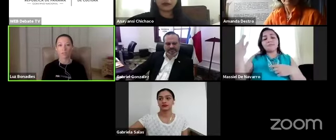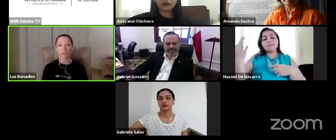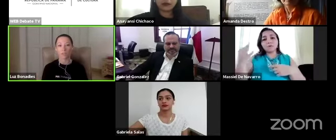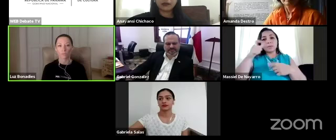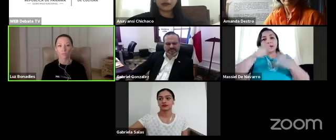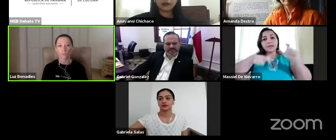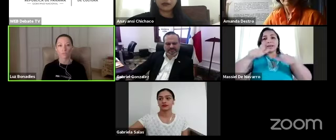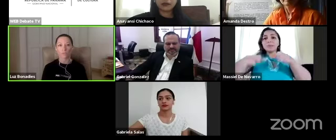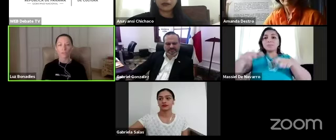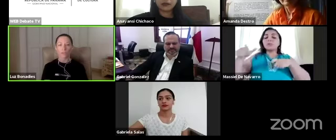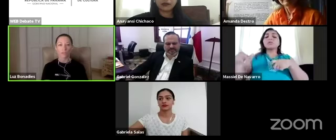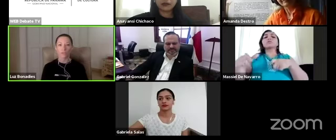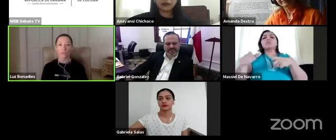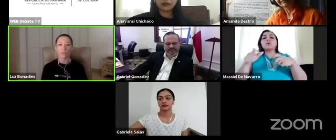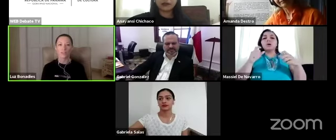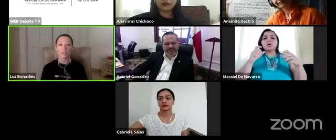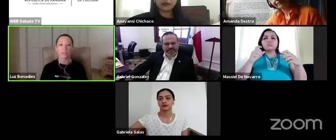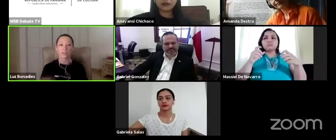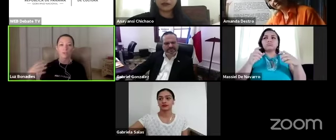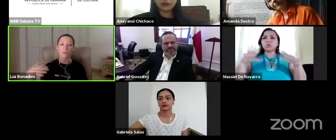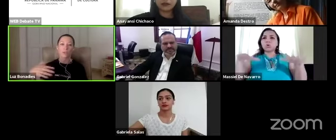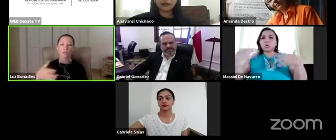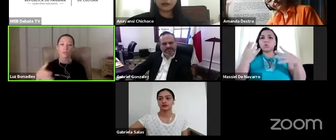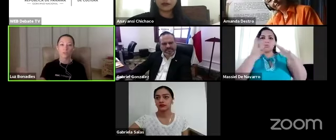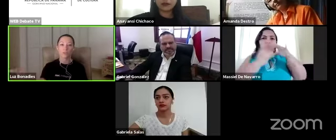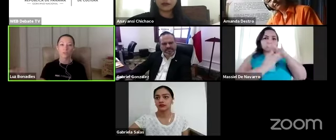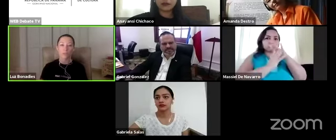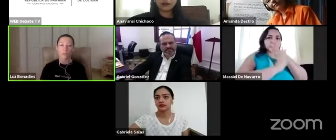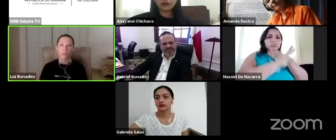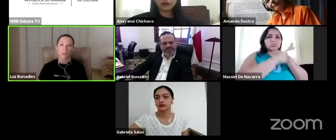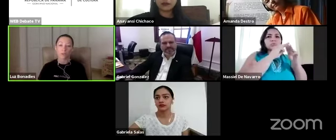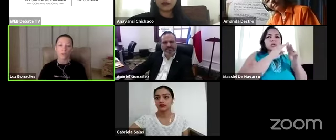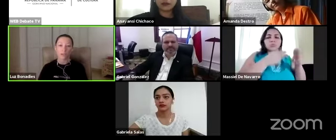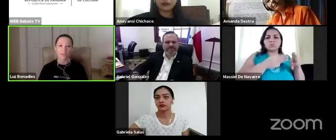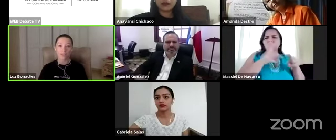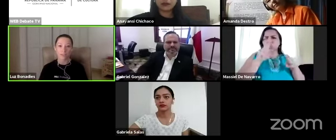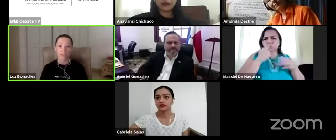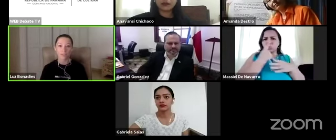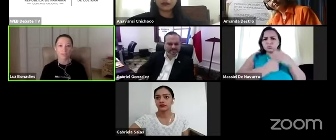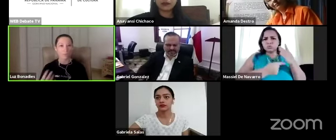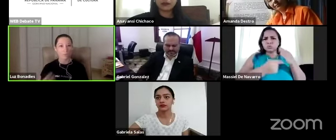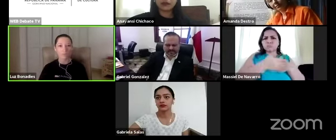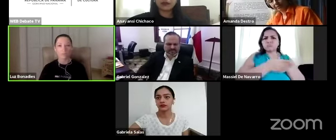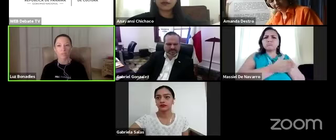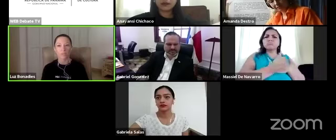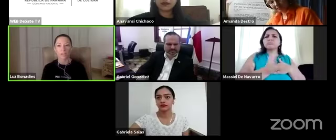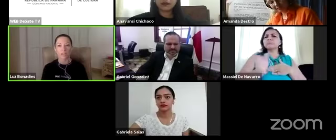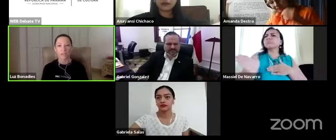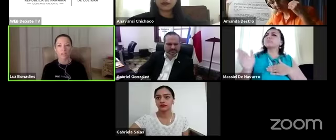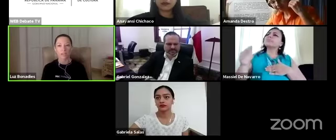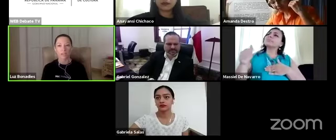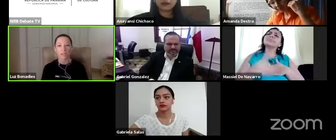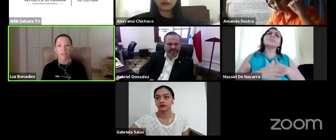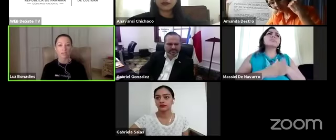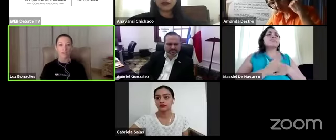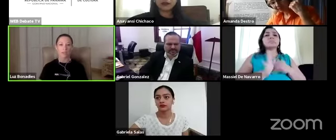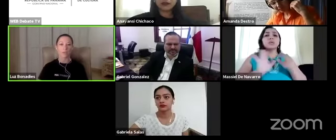relacionan con los museos y no solamente es desde su recorrido el recorrido por las salas que es lo que uno primero pensaría